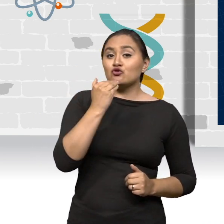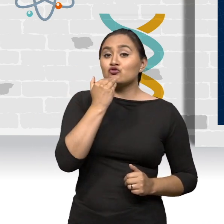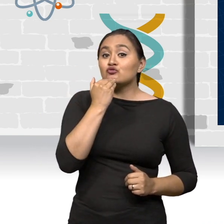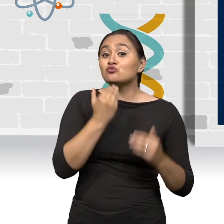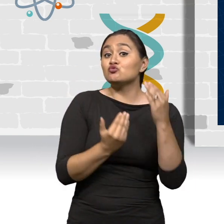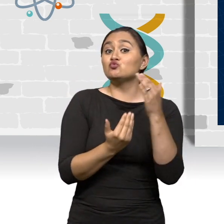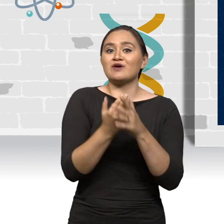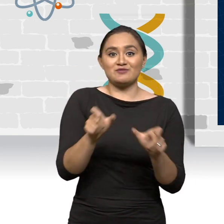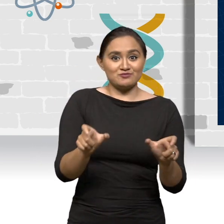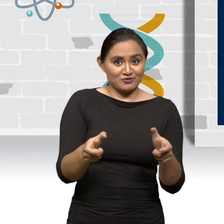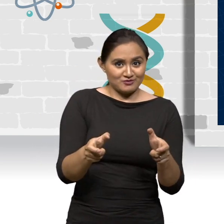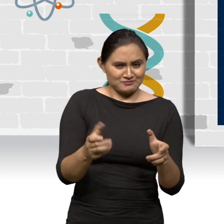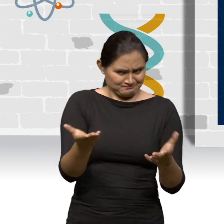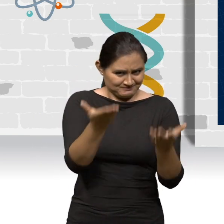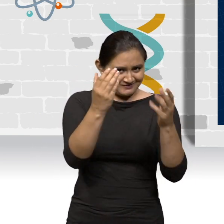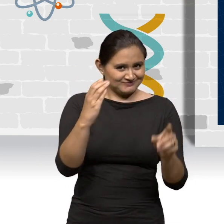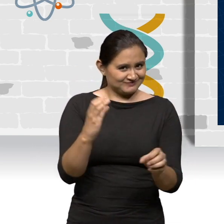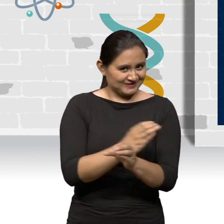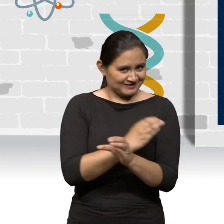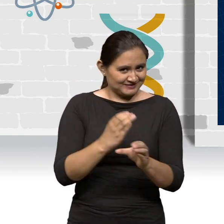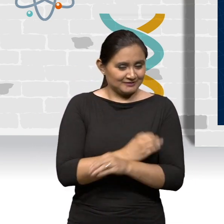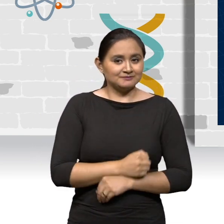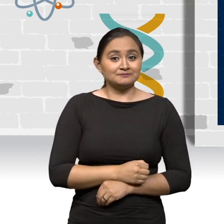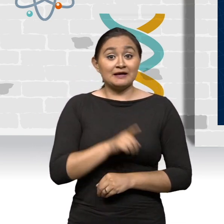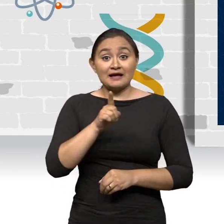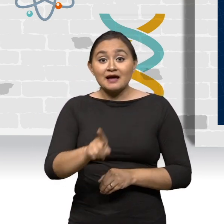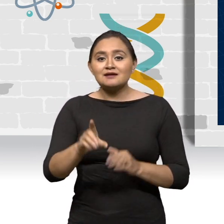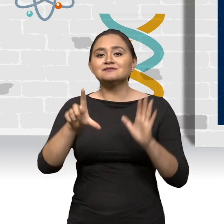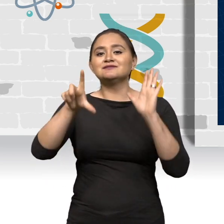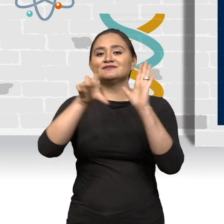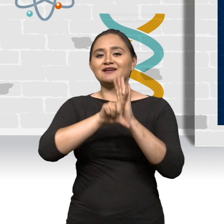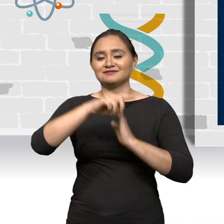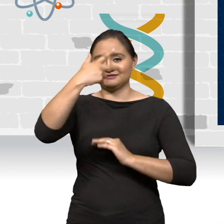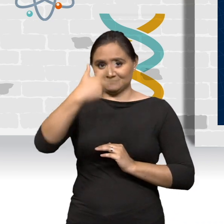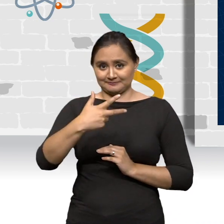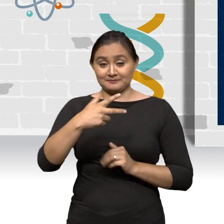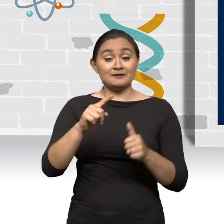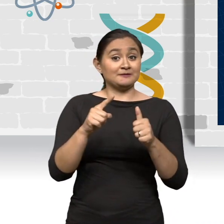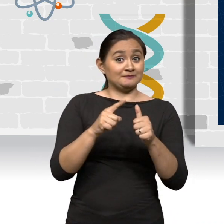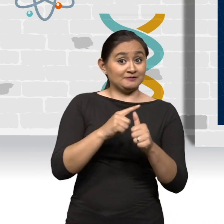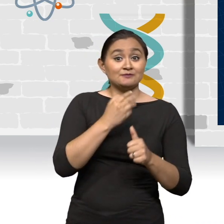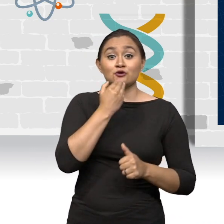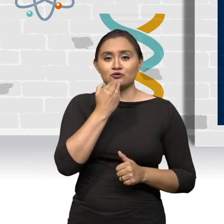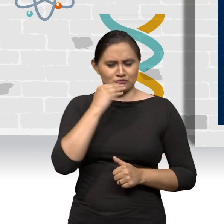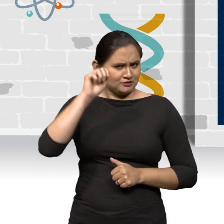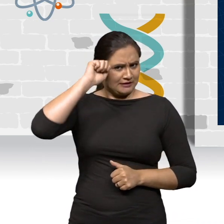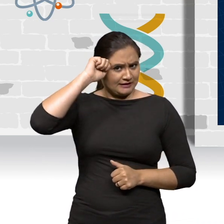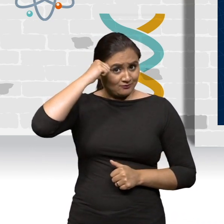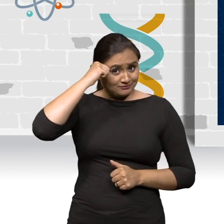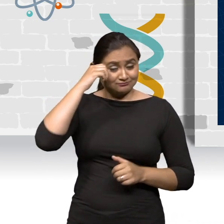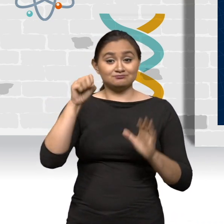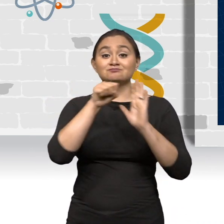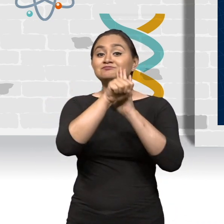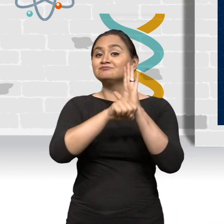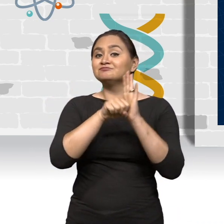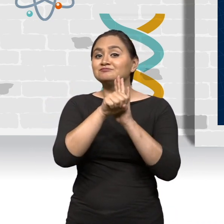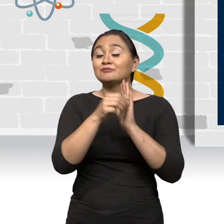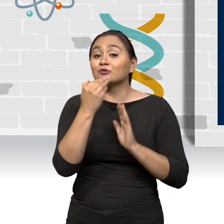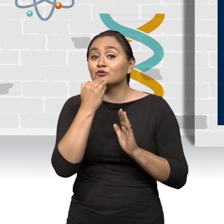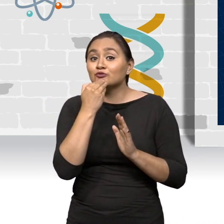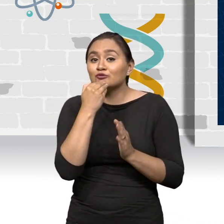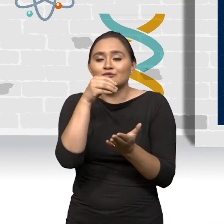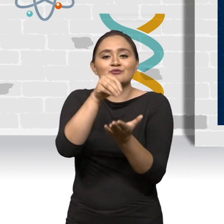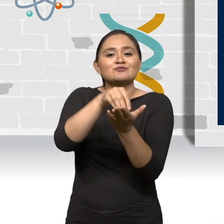¿cuál sería su nuevo volumen? Usemos la ley de Charles para calcularlo. Primero, debemos recordar que la